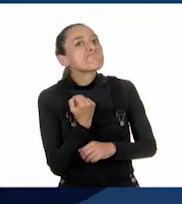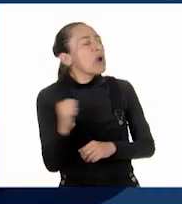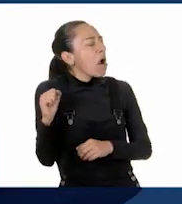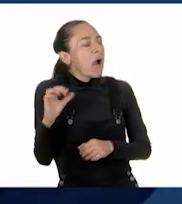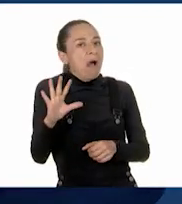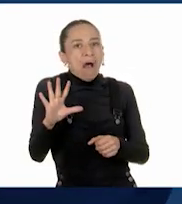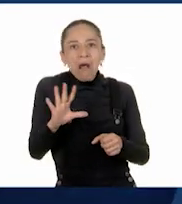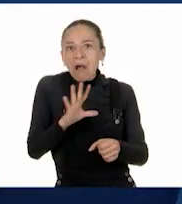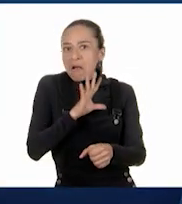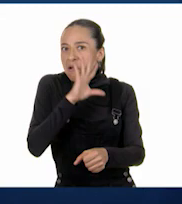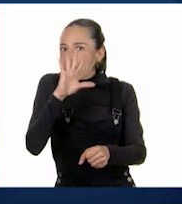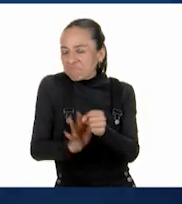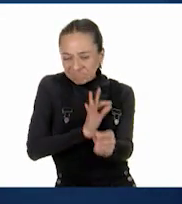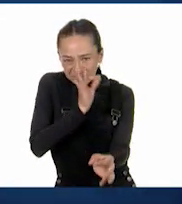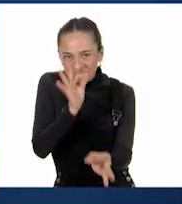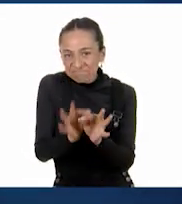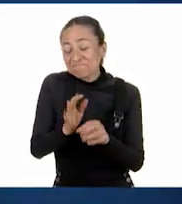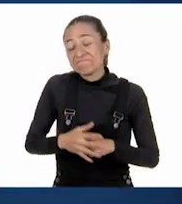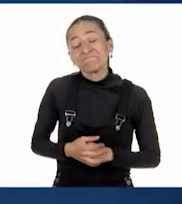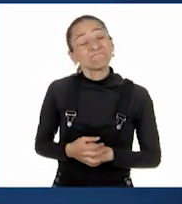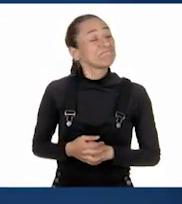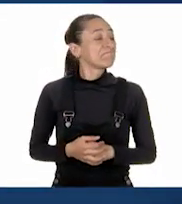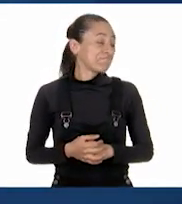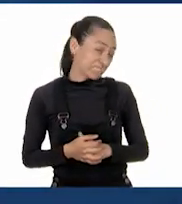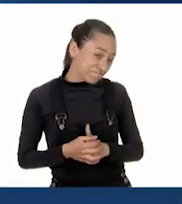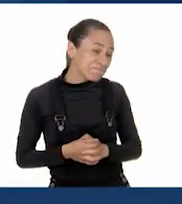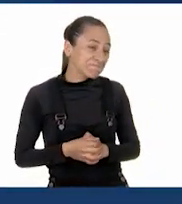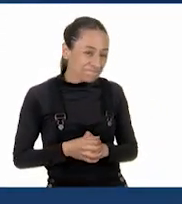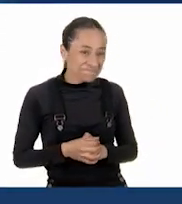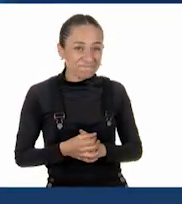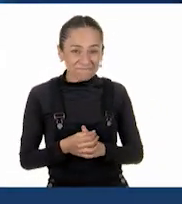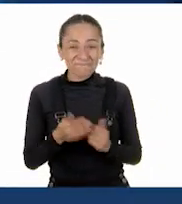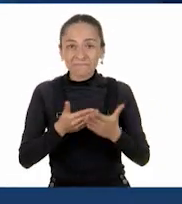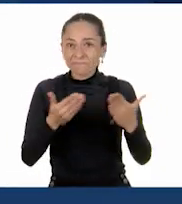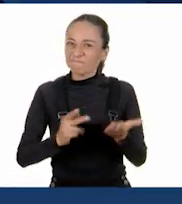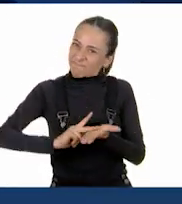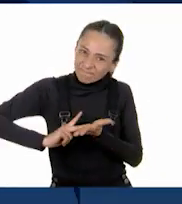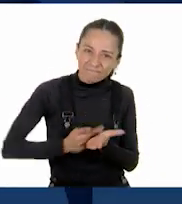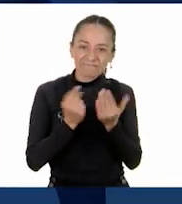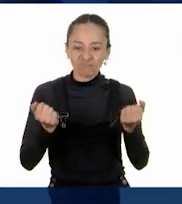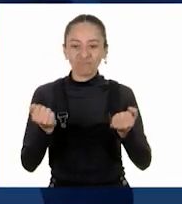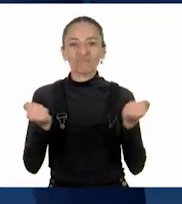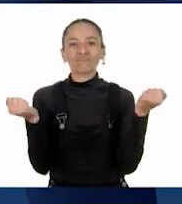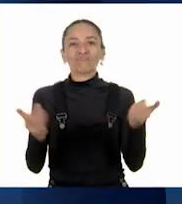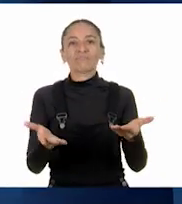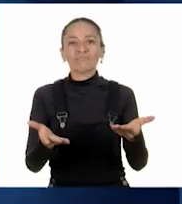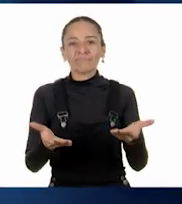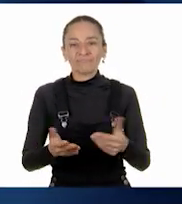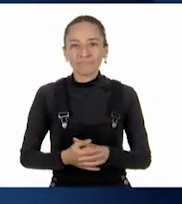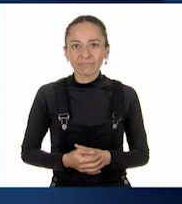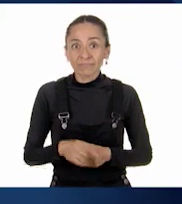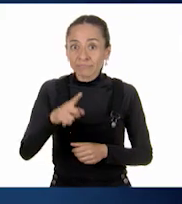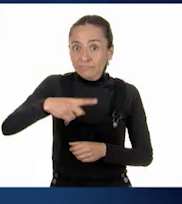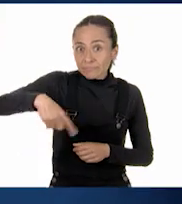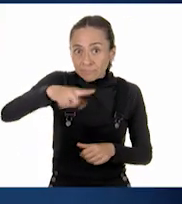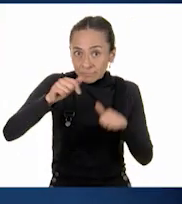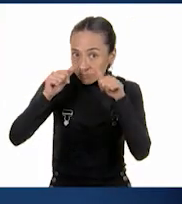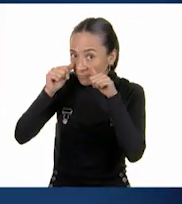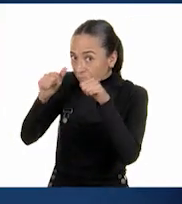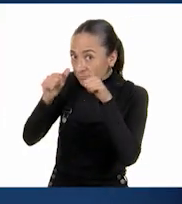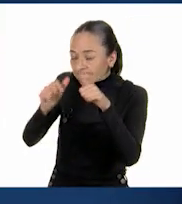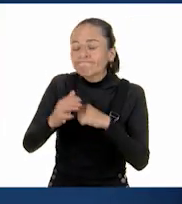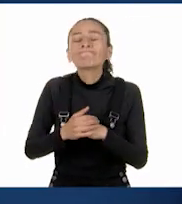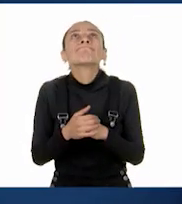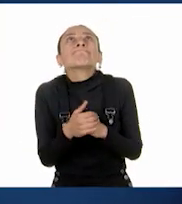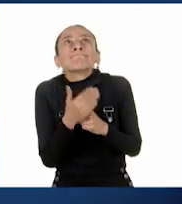todas. Y... Bueno, vamos a volver a tirar los dados. Muy bien. A ver, pongan atención. bien.